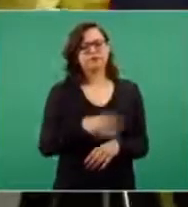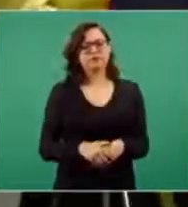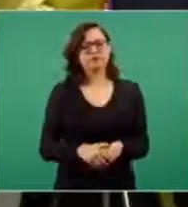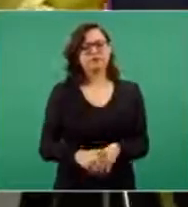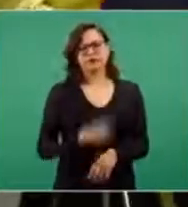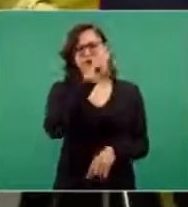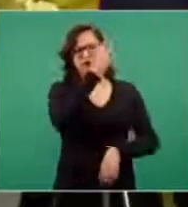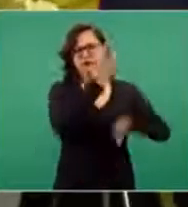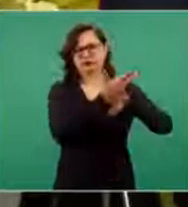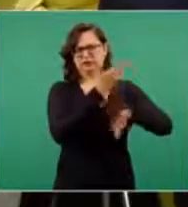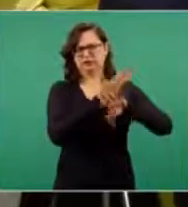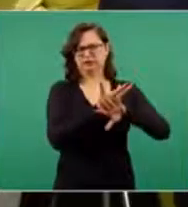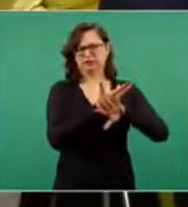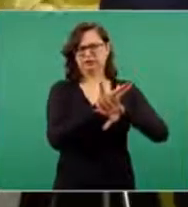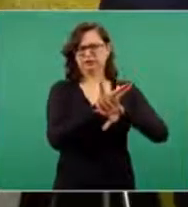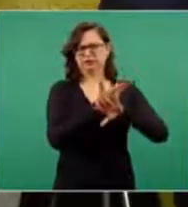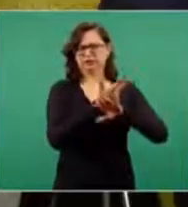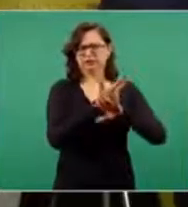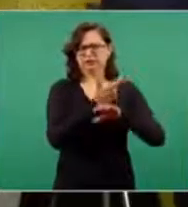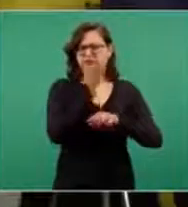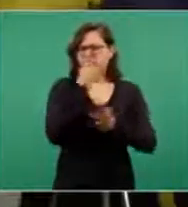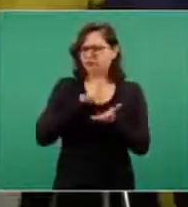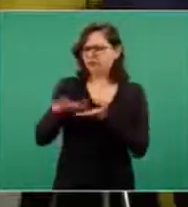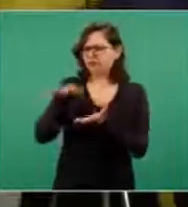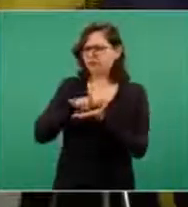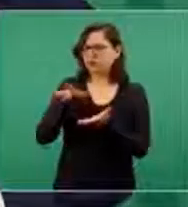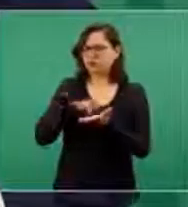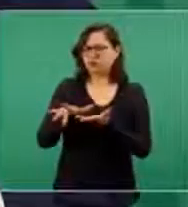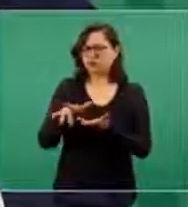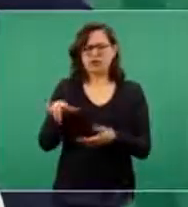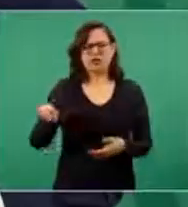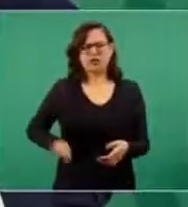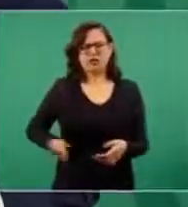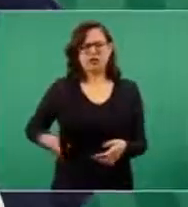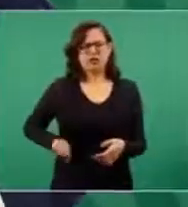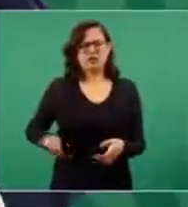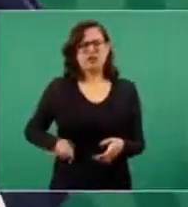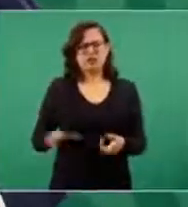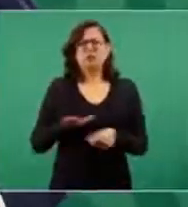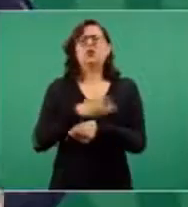del gobierno de Estados Unidos a través de la embajada de financiar este grupo? entiendo, le estoy preguntando.